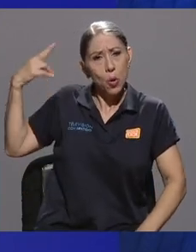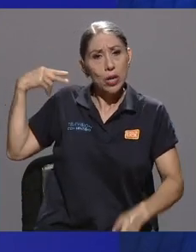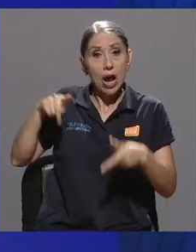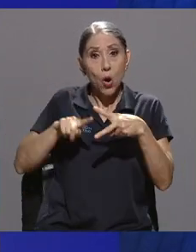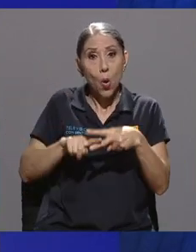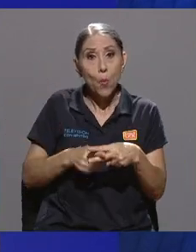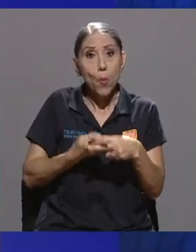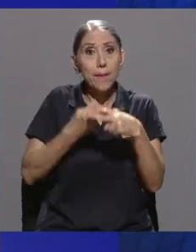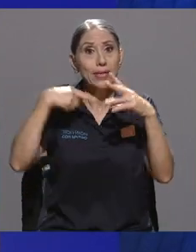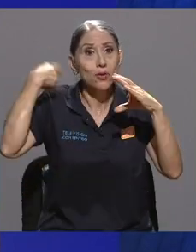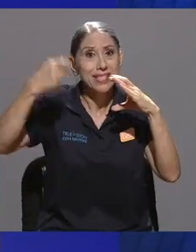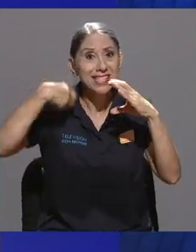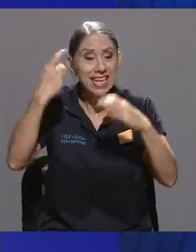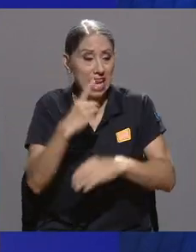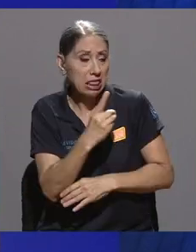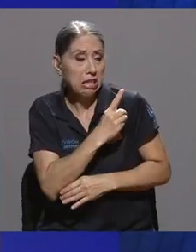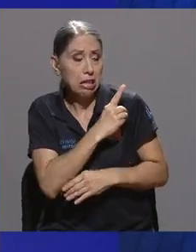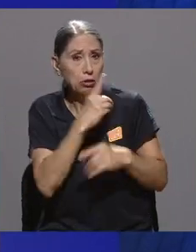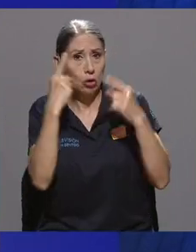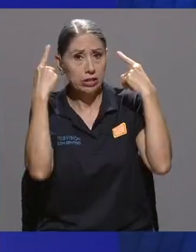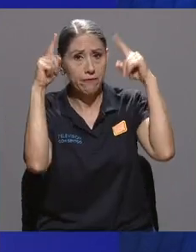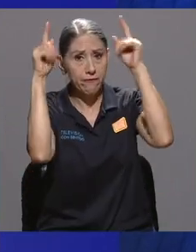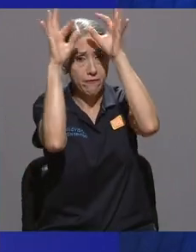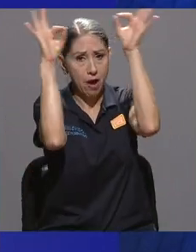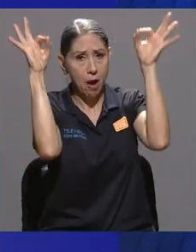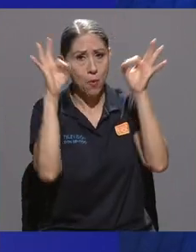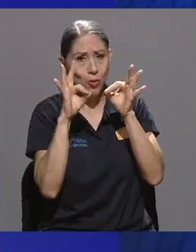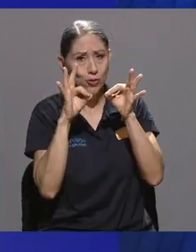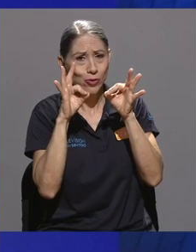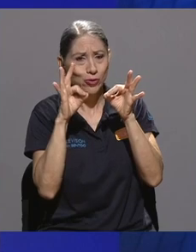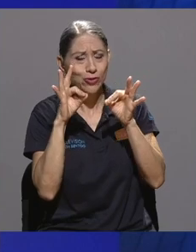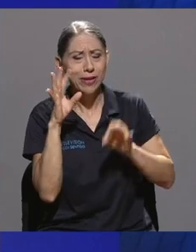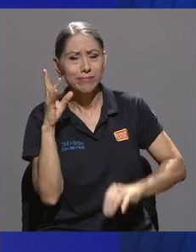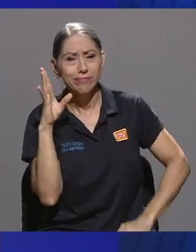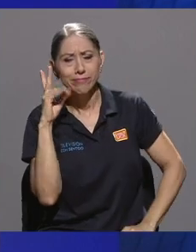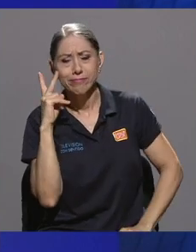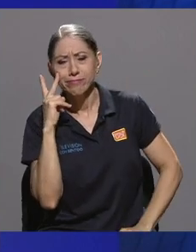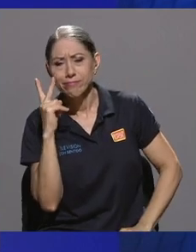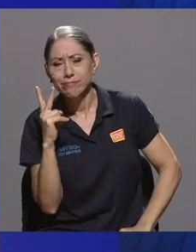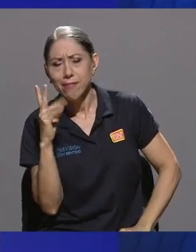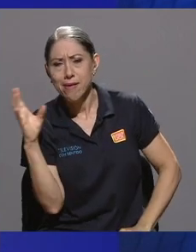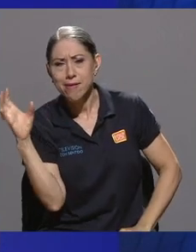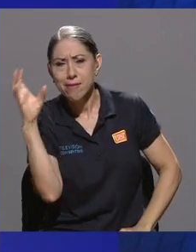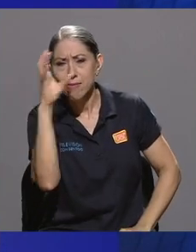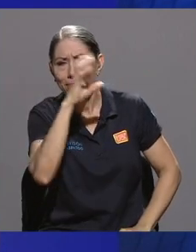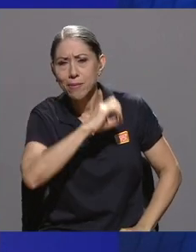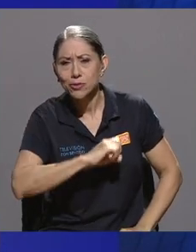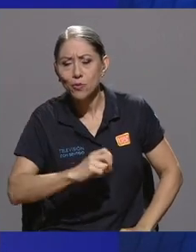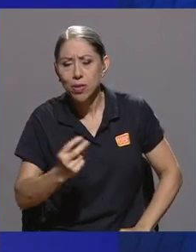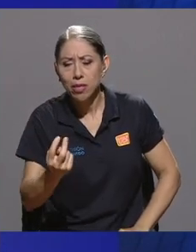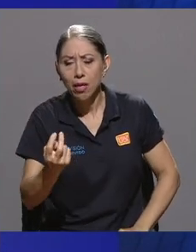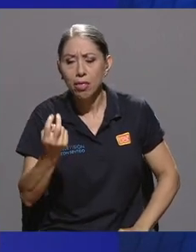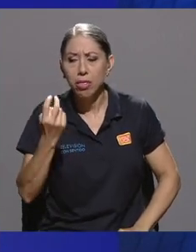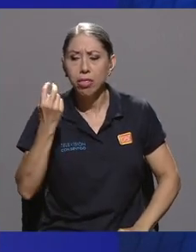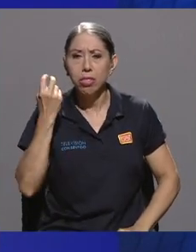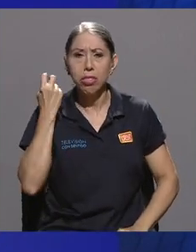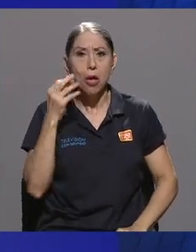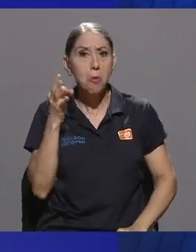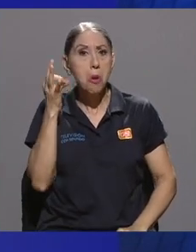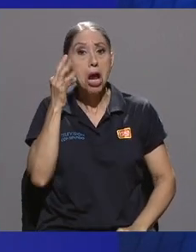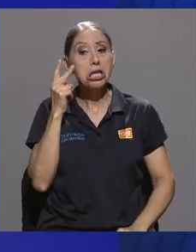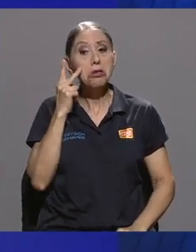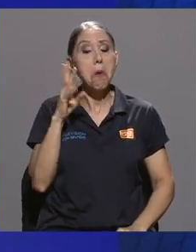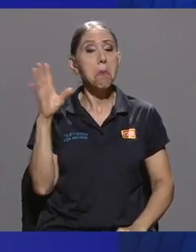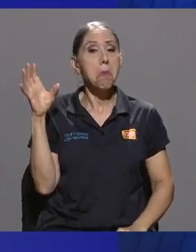directores más famosos, podemos de repente empezar a olfatear cuántas mujeres quedaron invisibilizadas, solo el hecho por